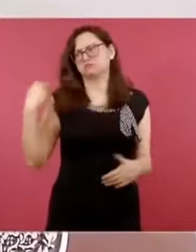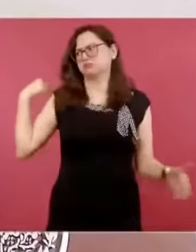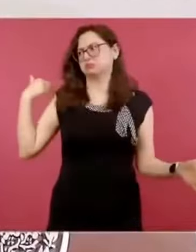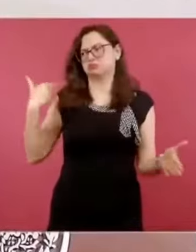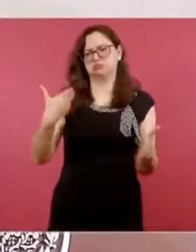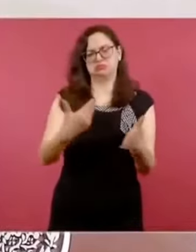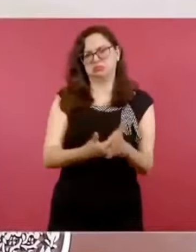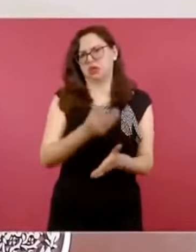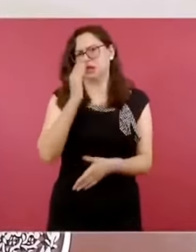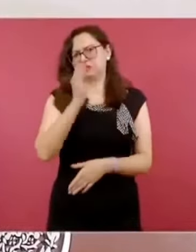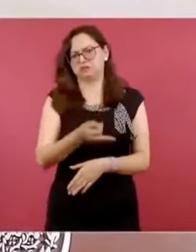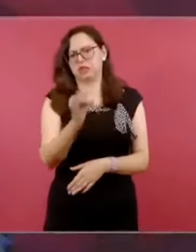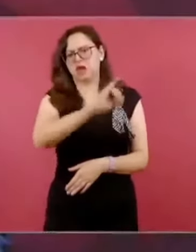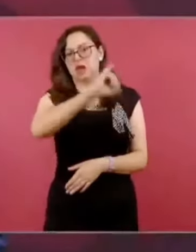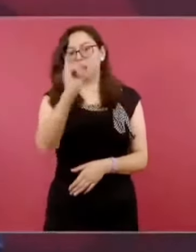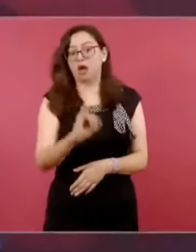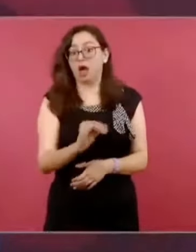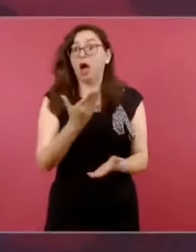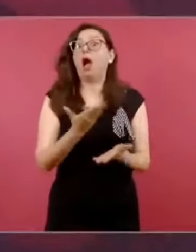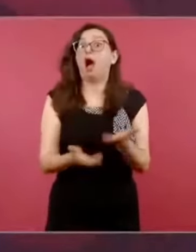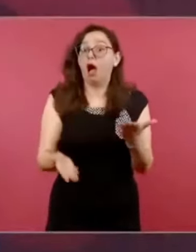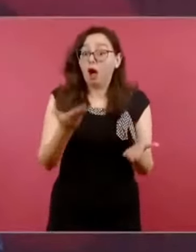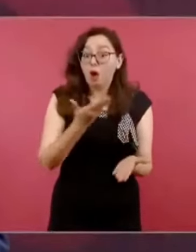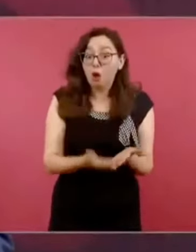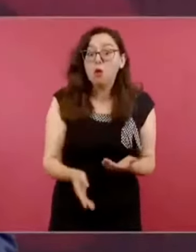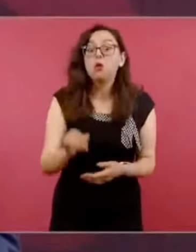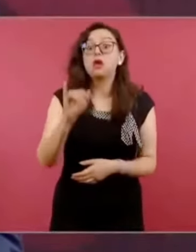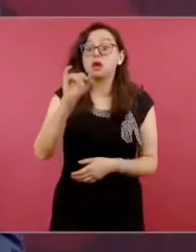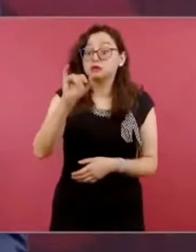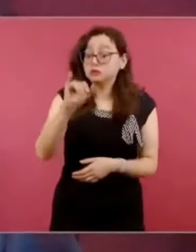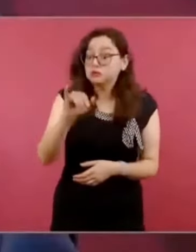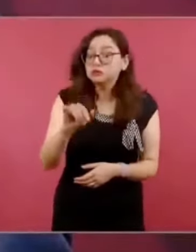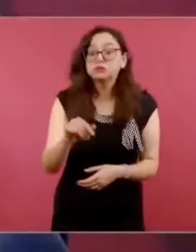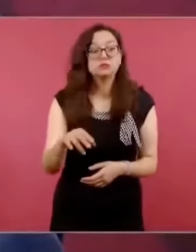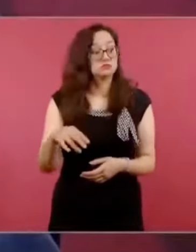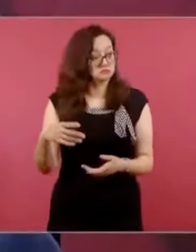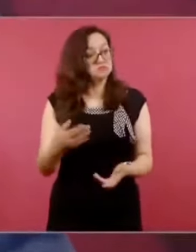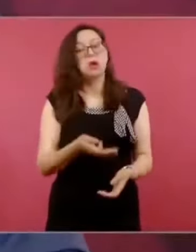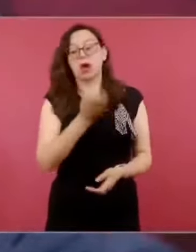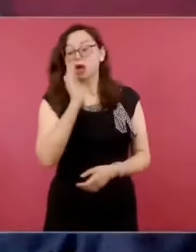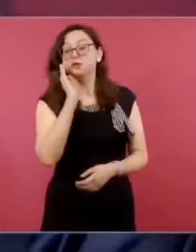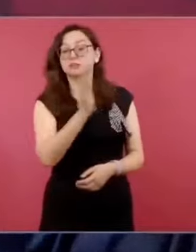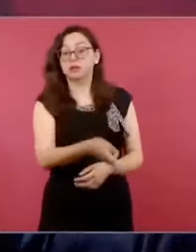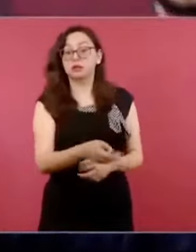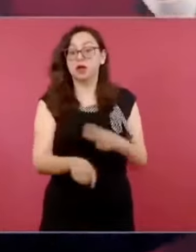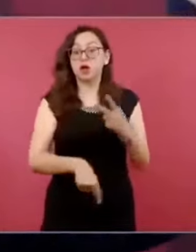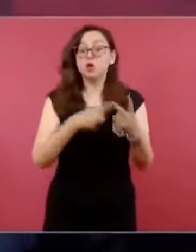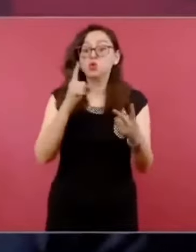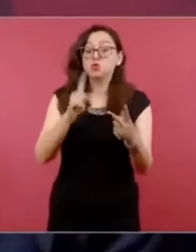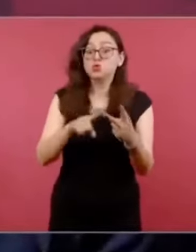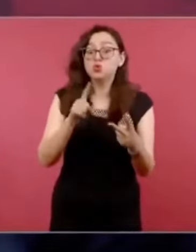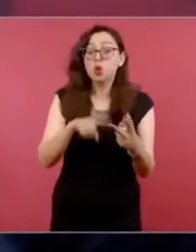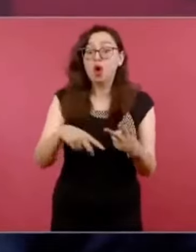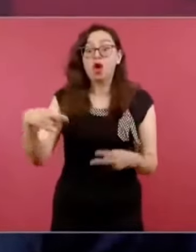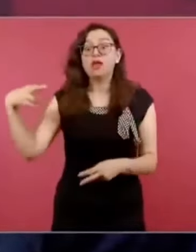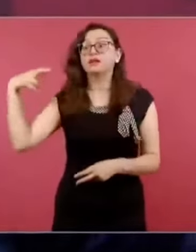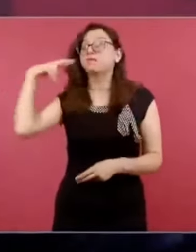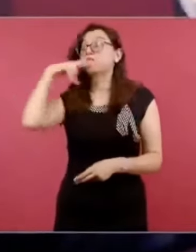justicia pronta y expedita. Y ahora ya se sabe